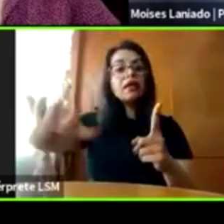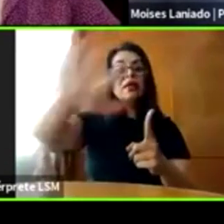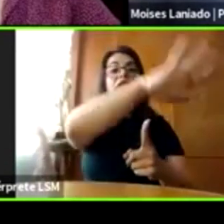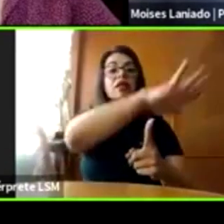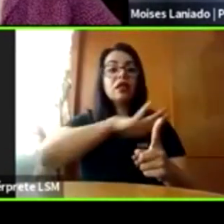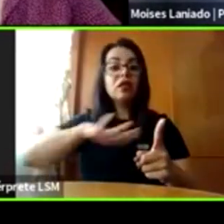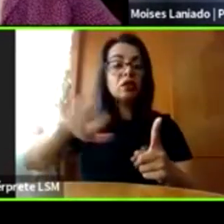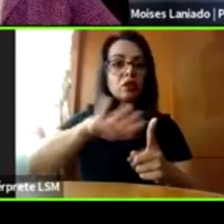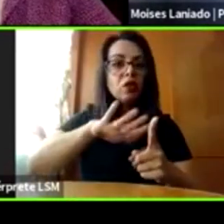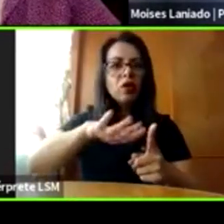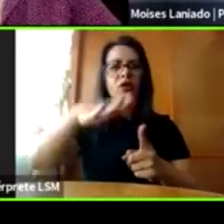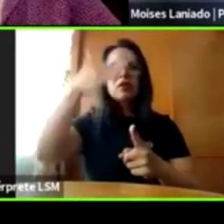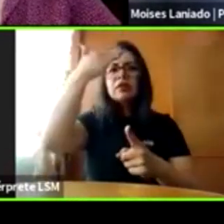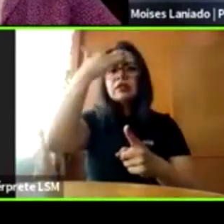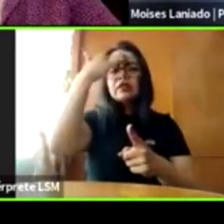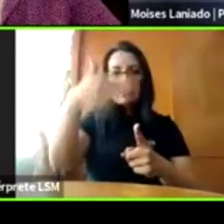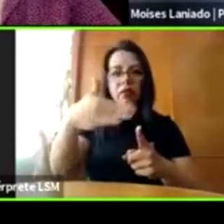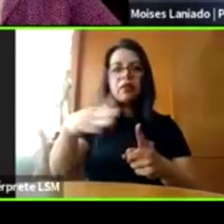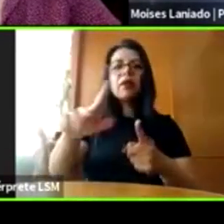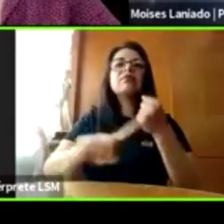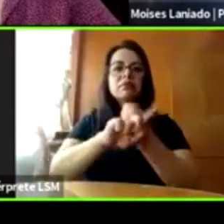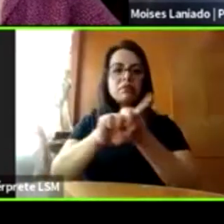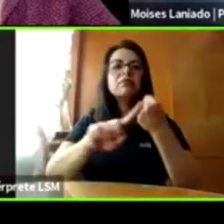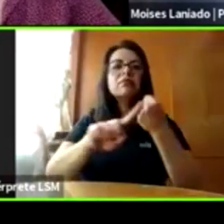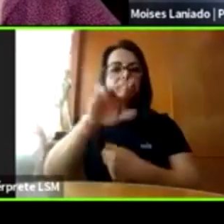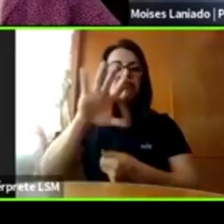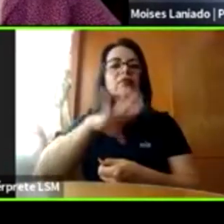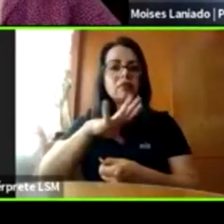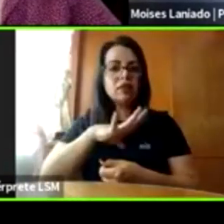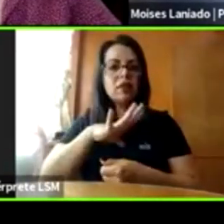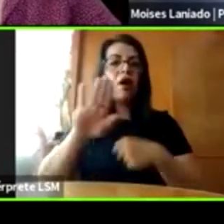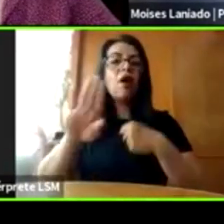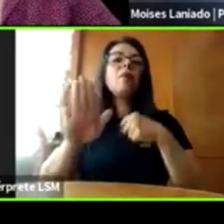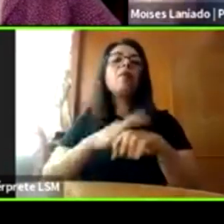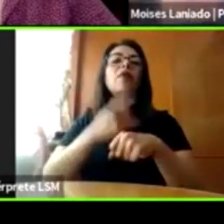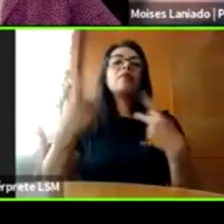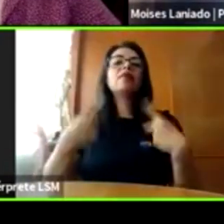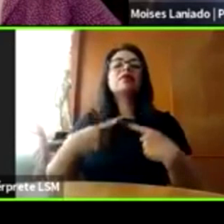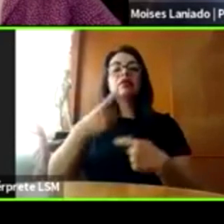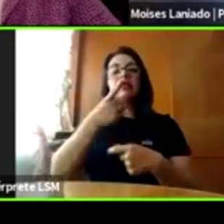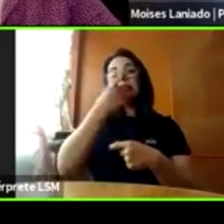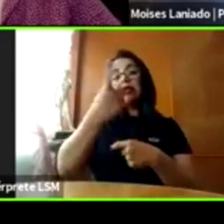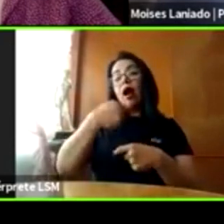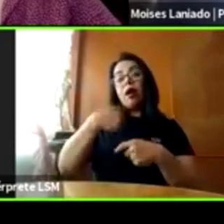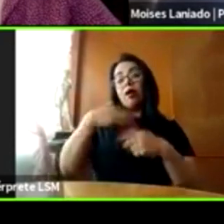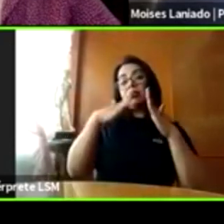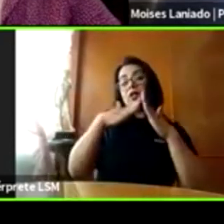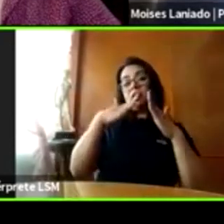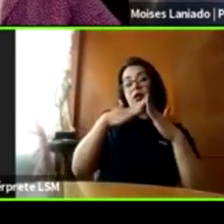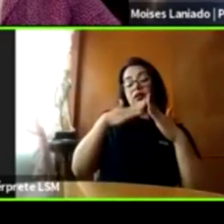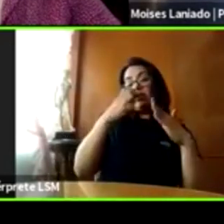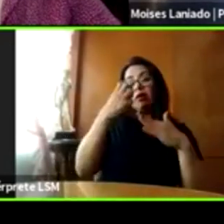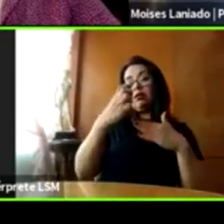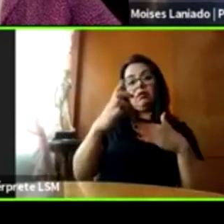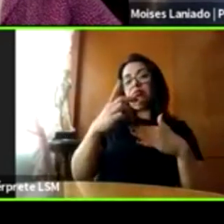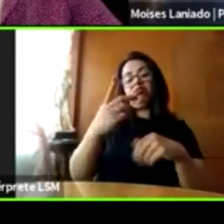existe, porque normalmente la gente dice, eso en mi casa no sucede. A mí, a mis hijos no les puede pasar eso.